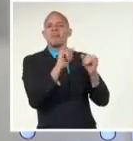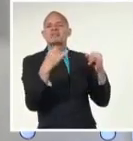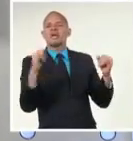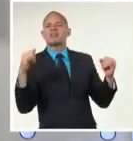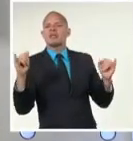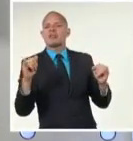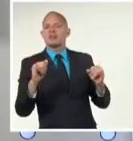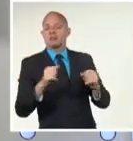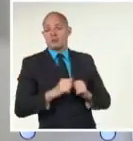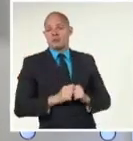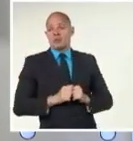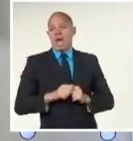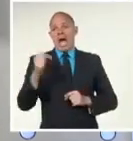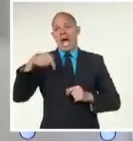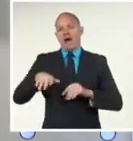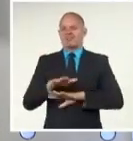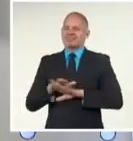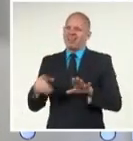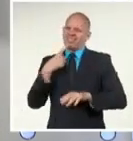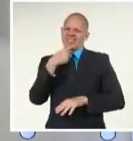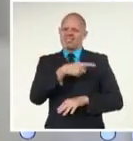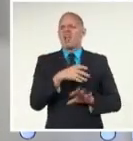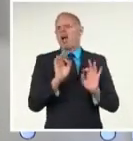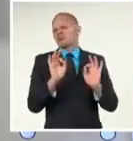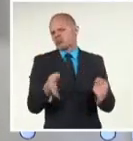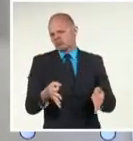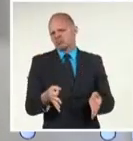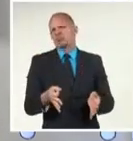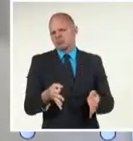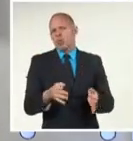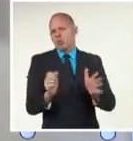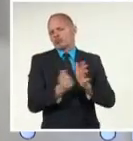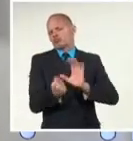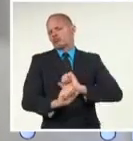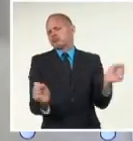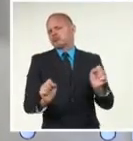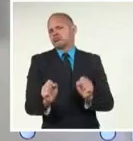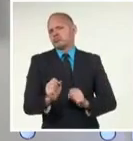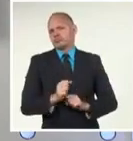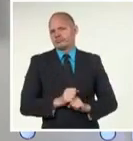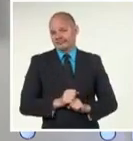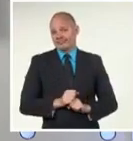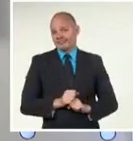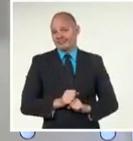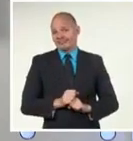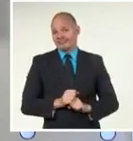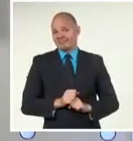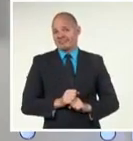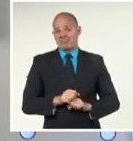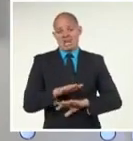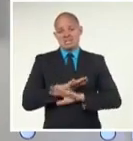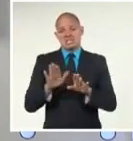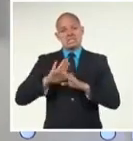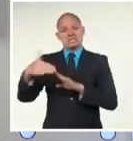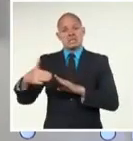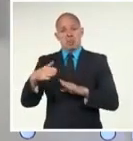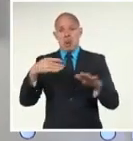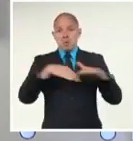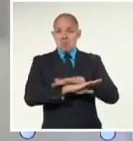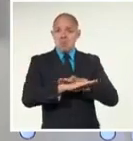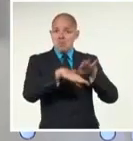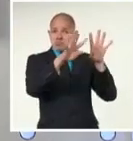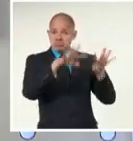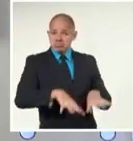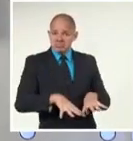mismos medios que los tildaron de terroristas. La noticia concluyó una vez fueron devueltos a la prisión. Sin embargo, para la comunidad